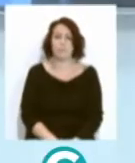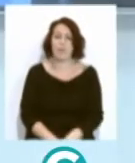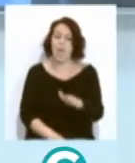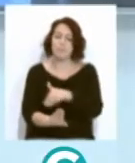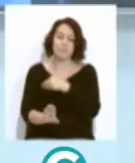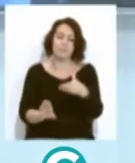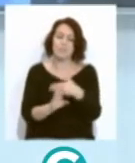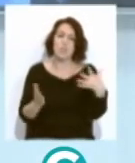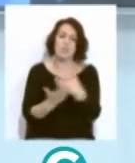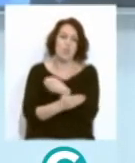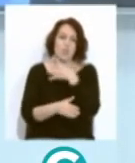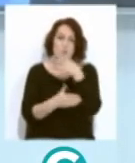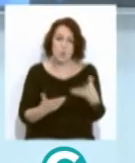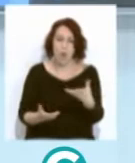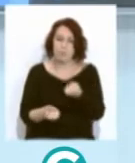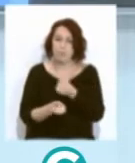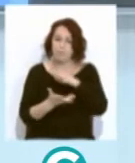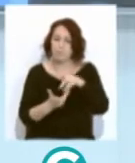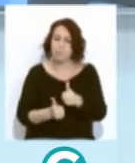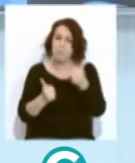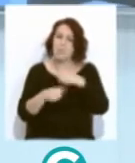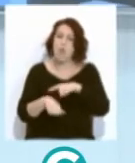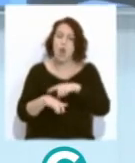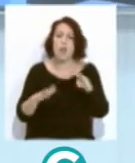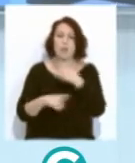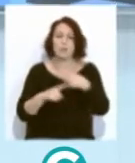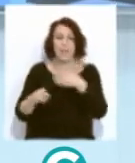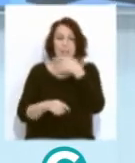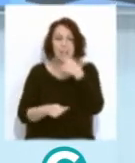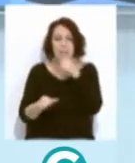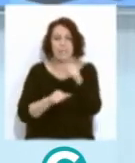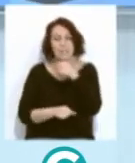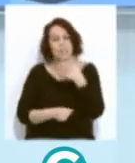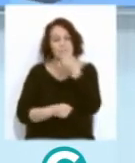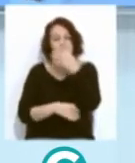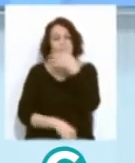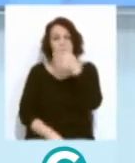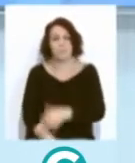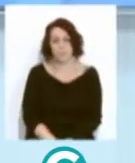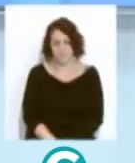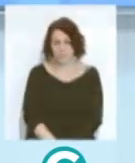Y hasta aquí esto es todo por el momento. Tendrás más noticias a partir de las 8 y media de la tarde. Que pasen un buen día.